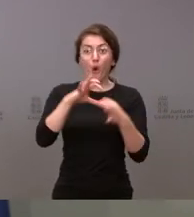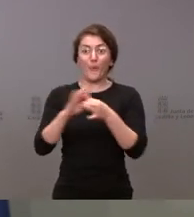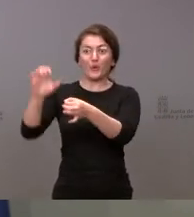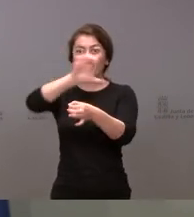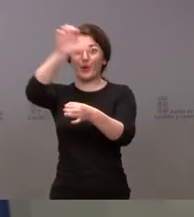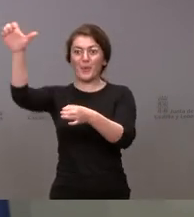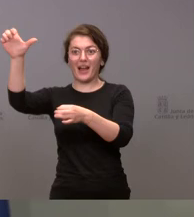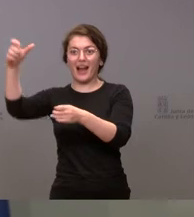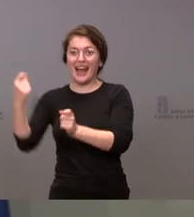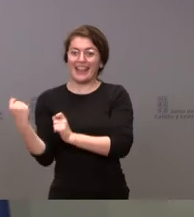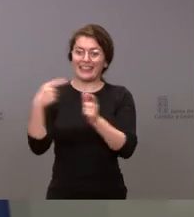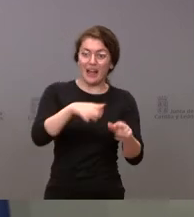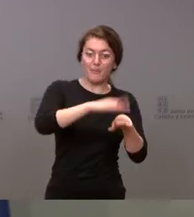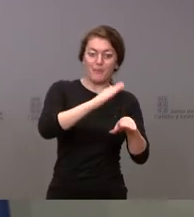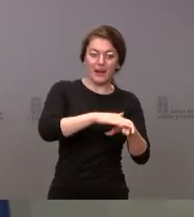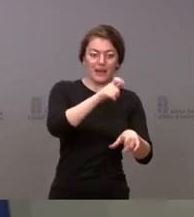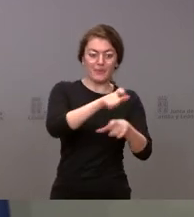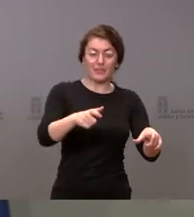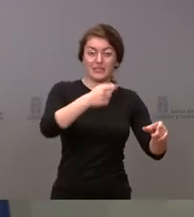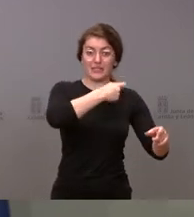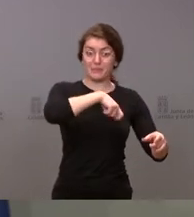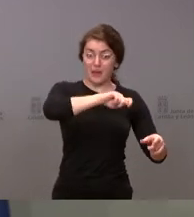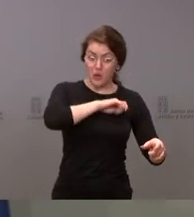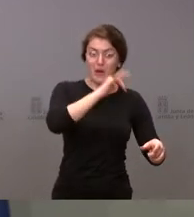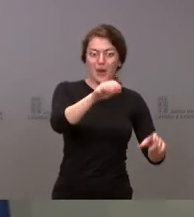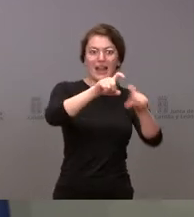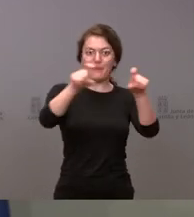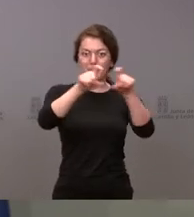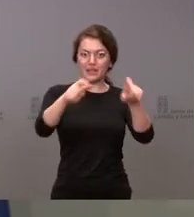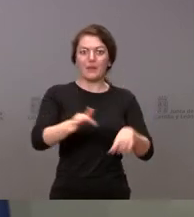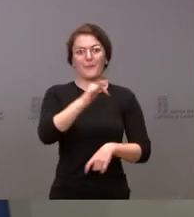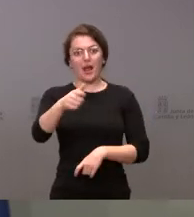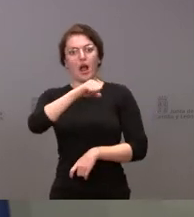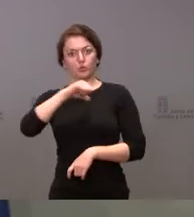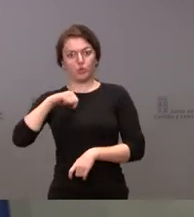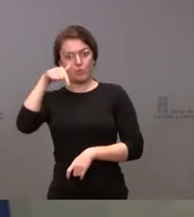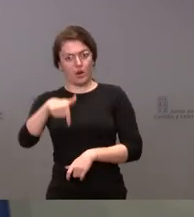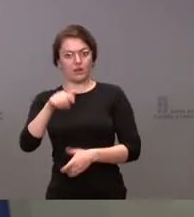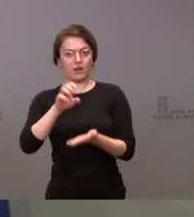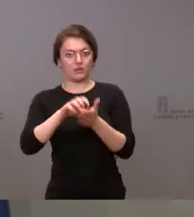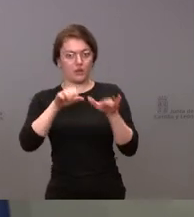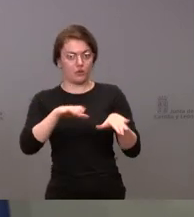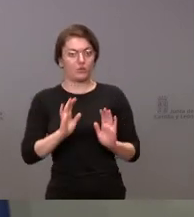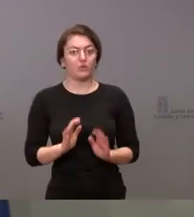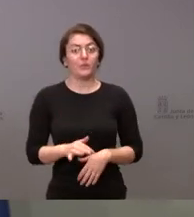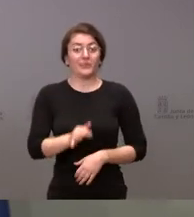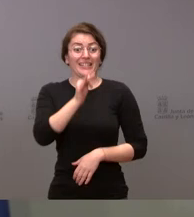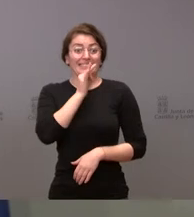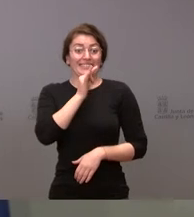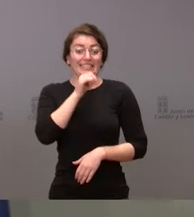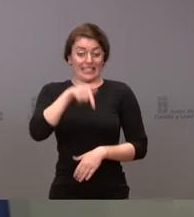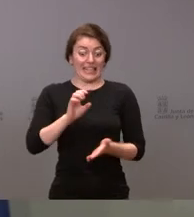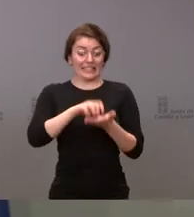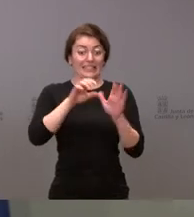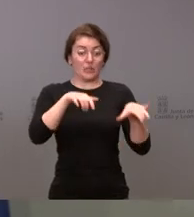conjunto de los españoles, de las empresas y de los autónomos y Castilla y León, pues ha sido postergada en el reparto de algunos de estos